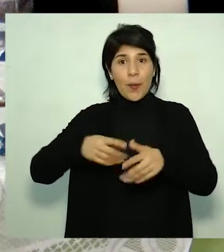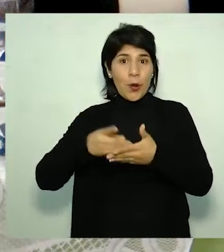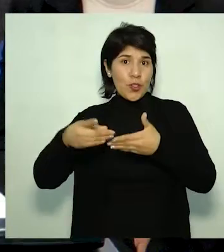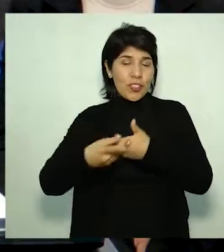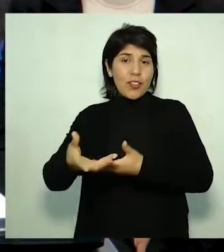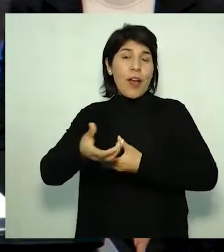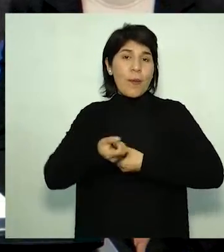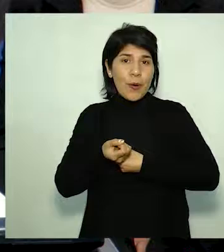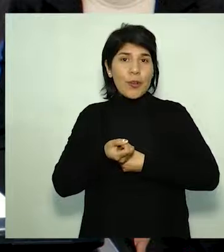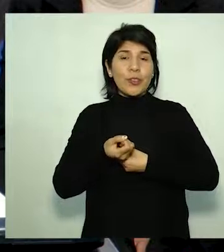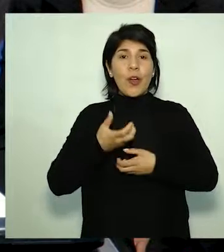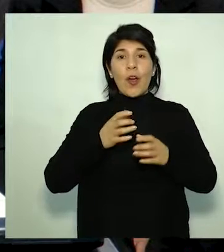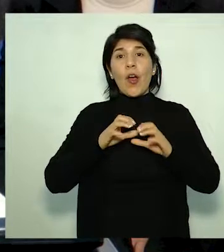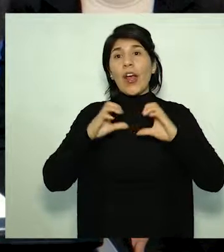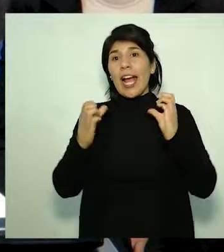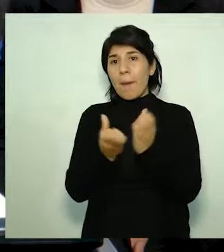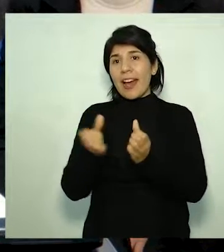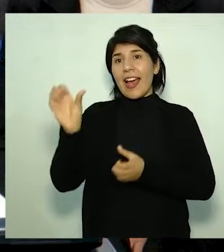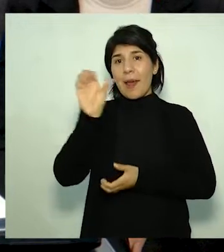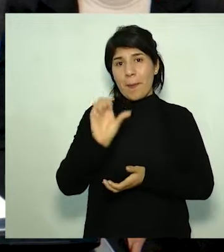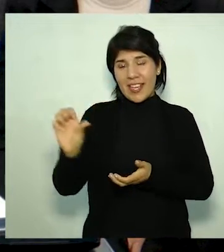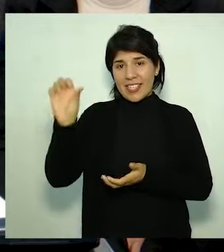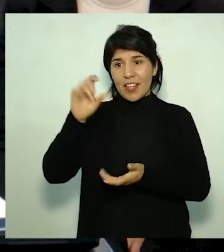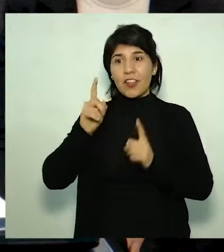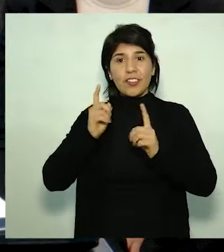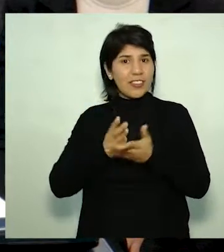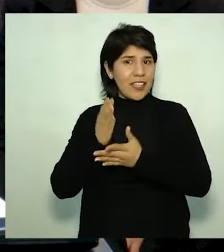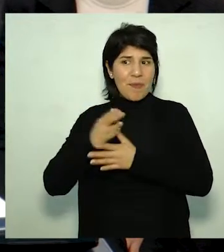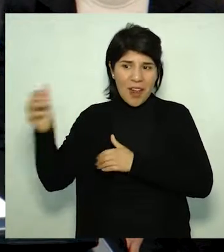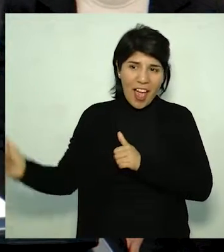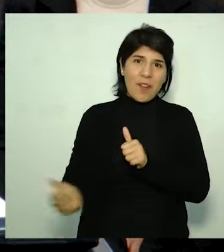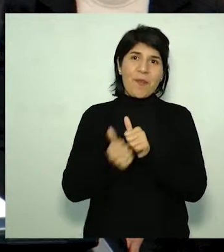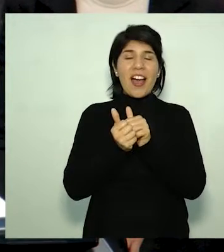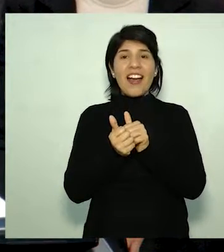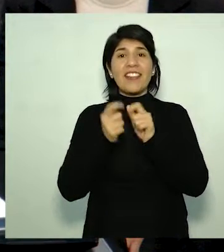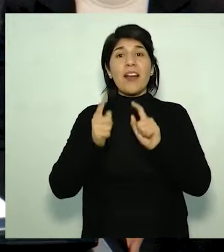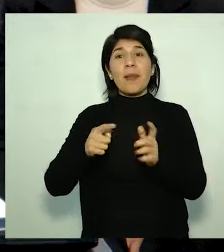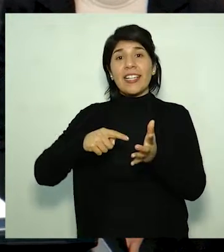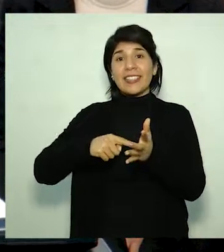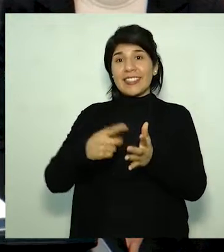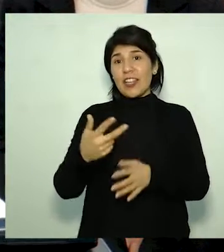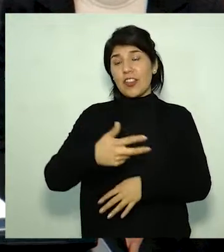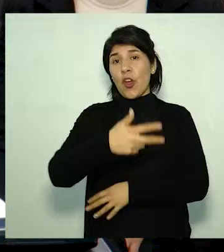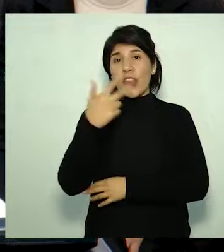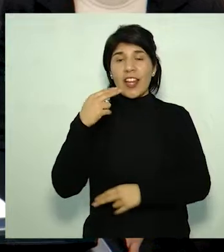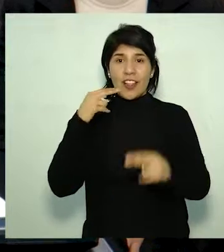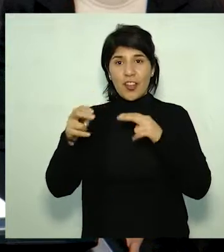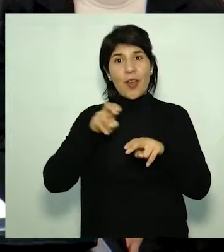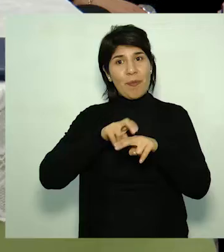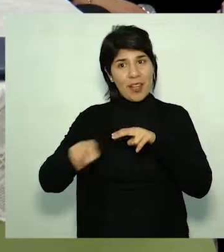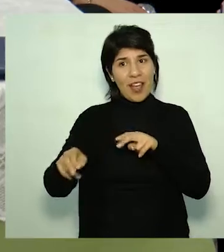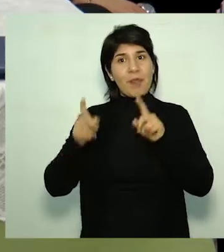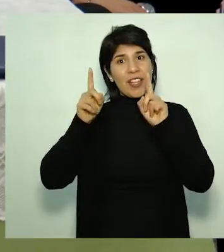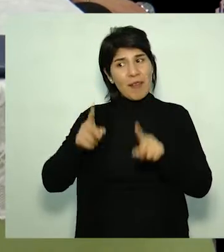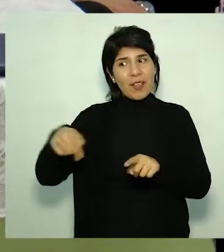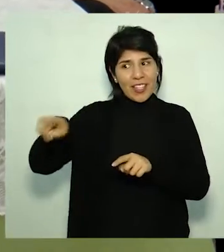por apoyarnos en este proyecto, a la Cámara Empresarial, que siempre nos está acompañando, y al Centro de Hoteles y